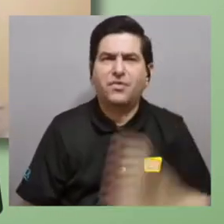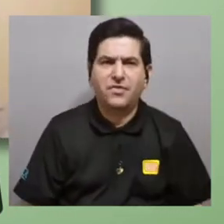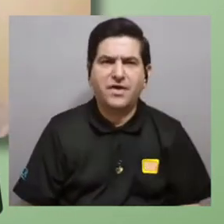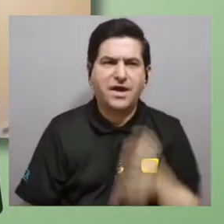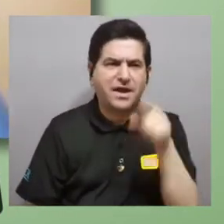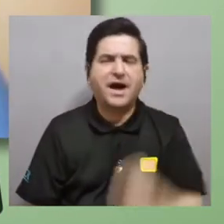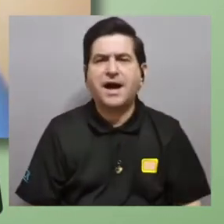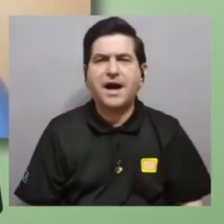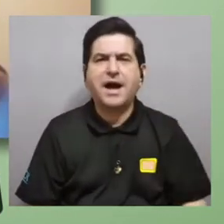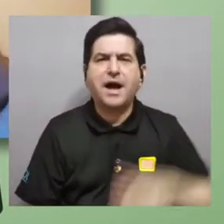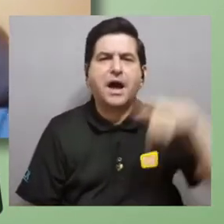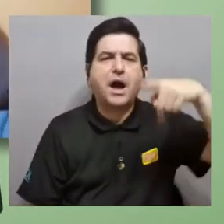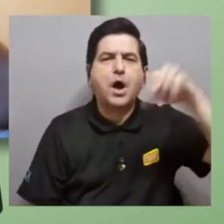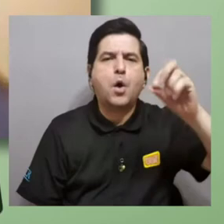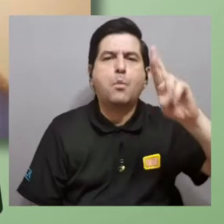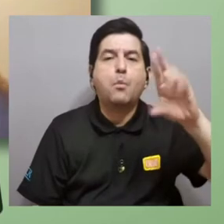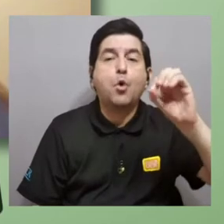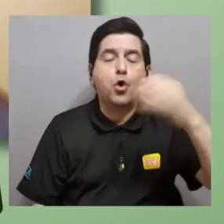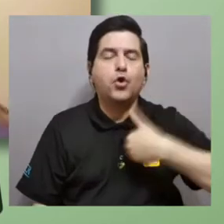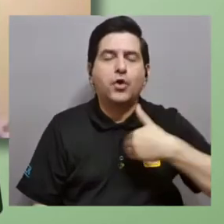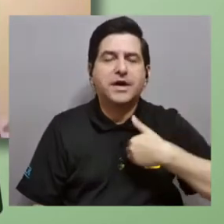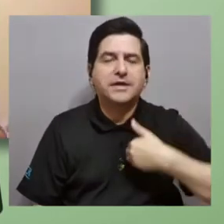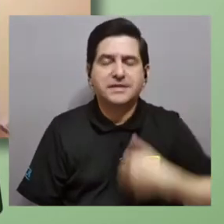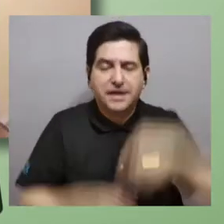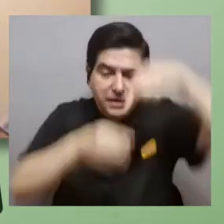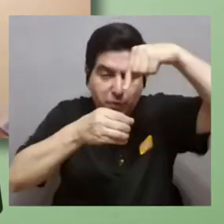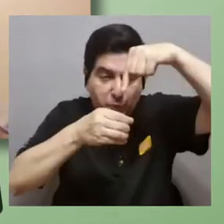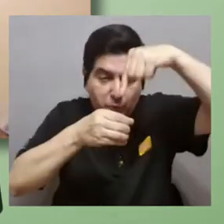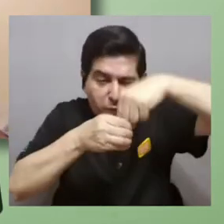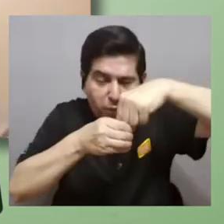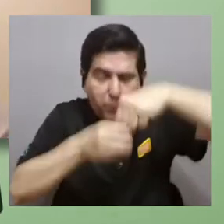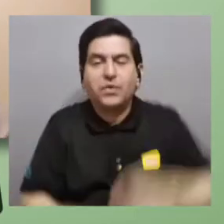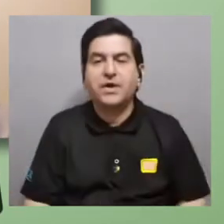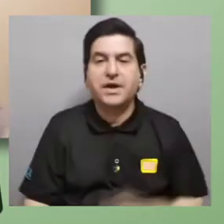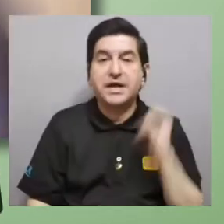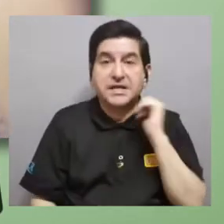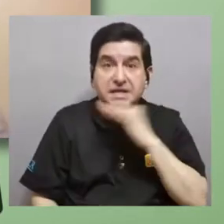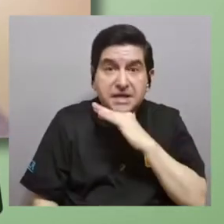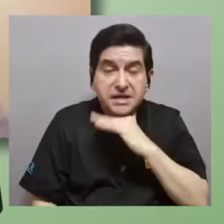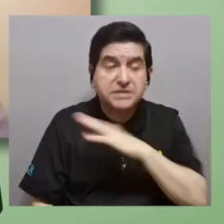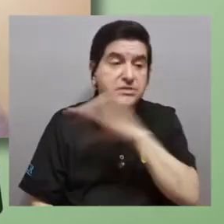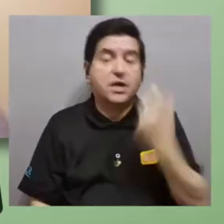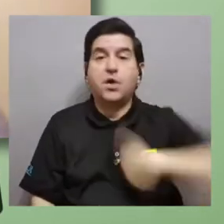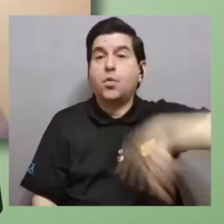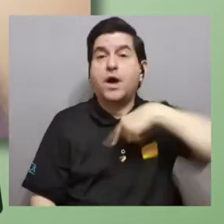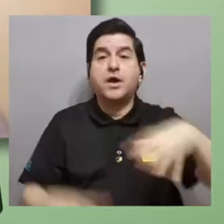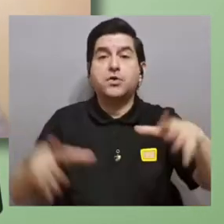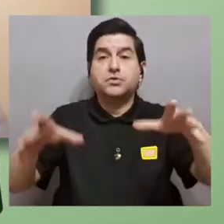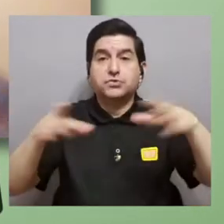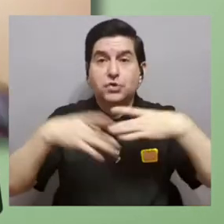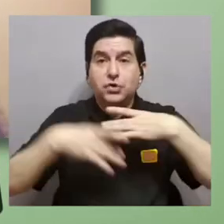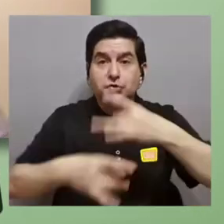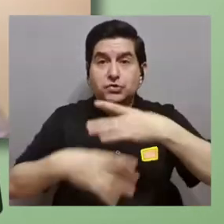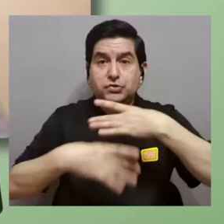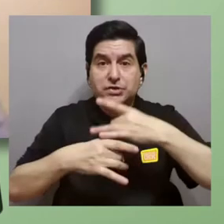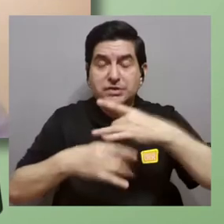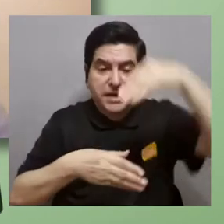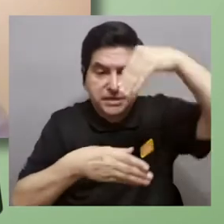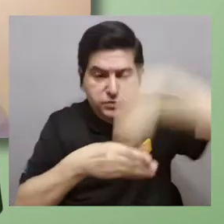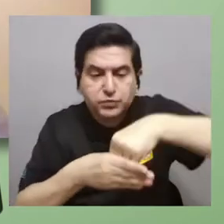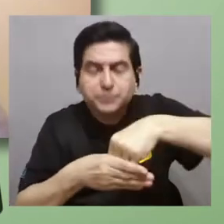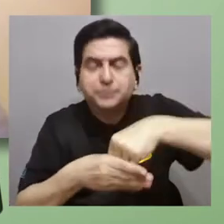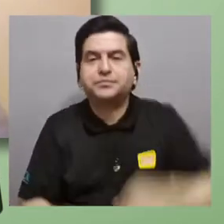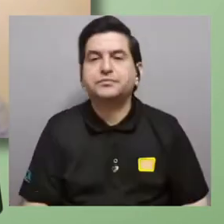comprender cómo son los poros, los huequitos que tienen, donde puede meterse el contaminante o lo que nos interese que se